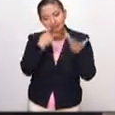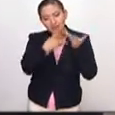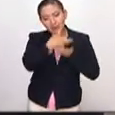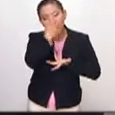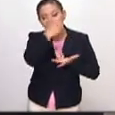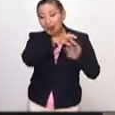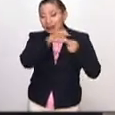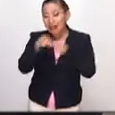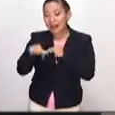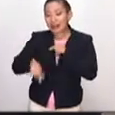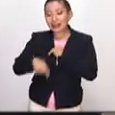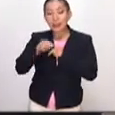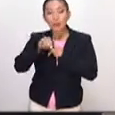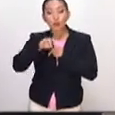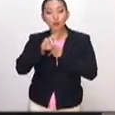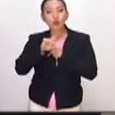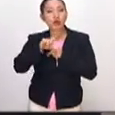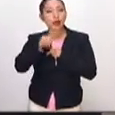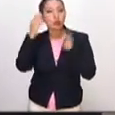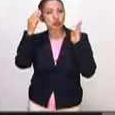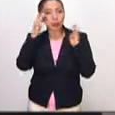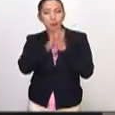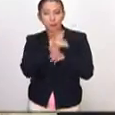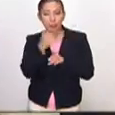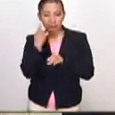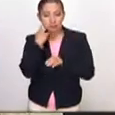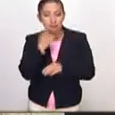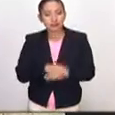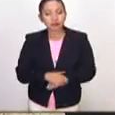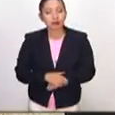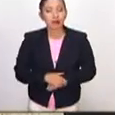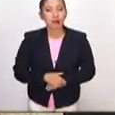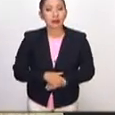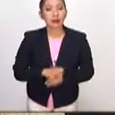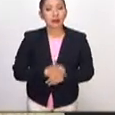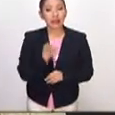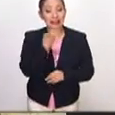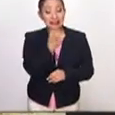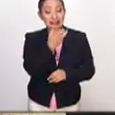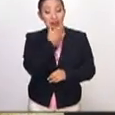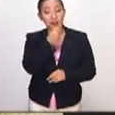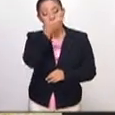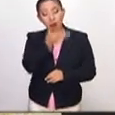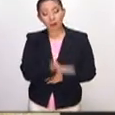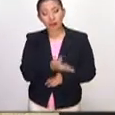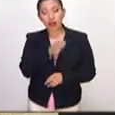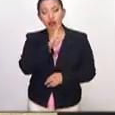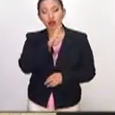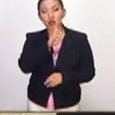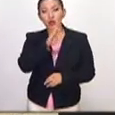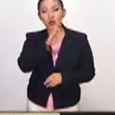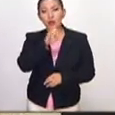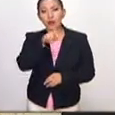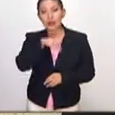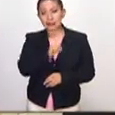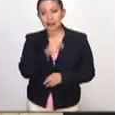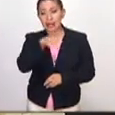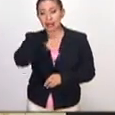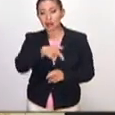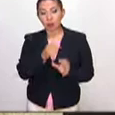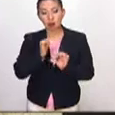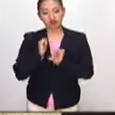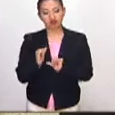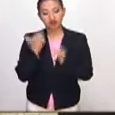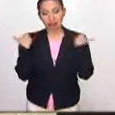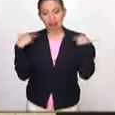poderlo traer al MUNAL. ¿Por qué, Javier? Porque este hombre que es un embajador,